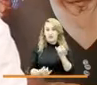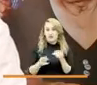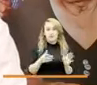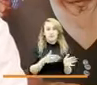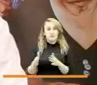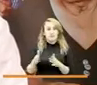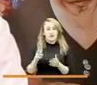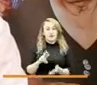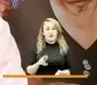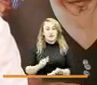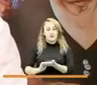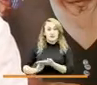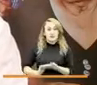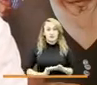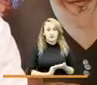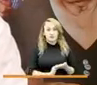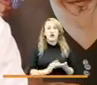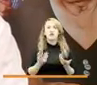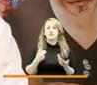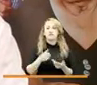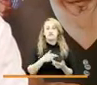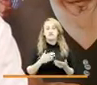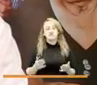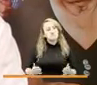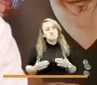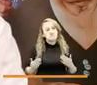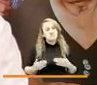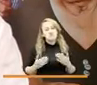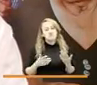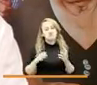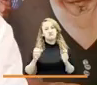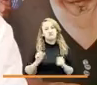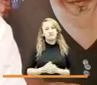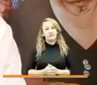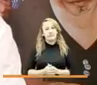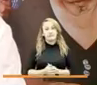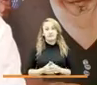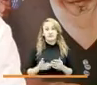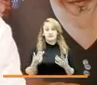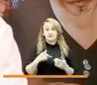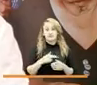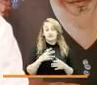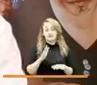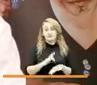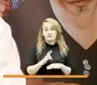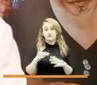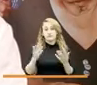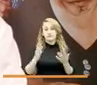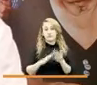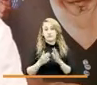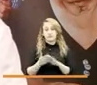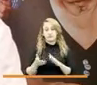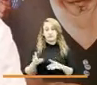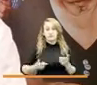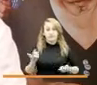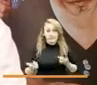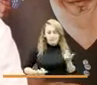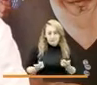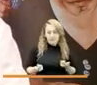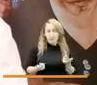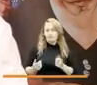reparación y nos damos por bien servidos ya nos toca a nosotros como comunidad seguir luchando seguir